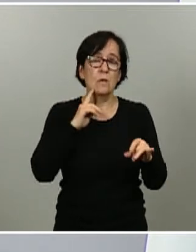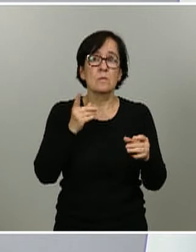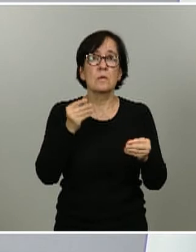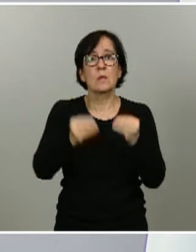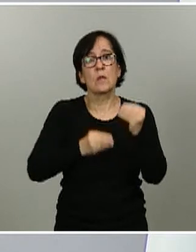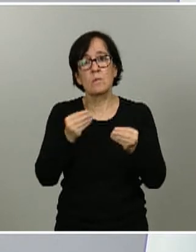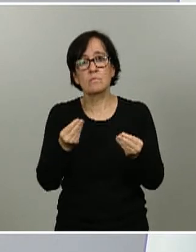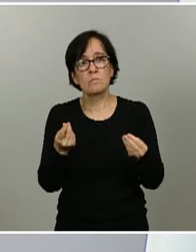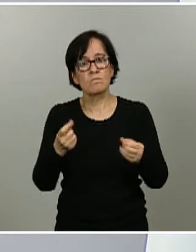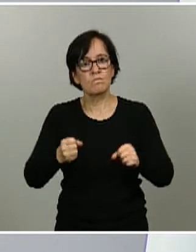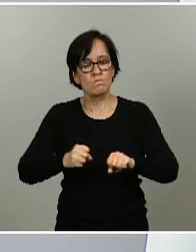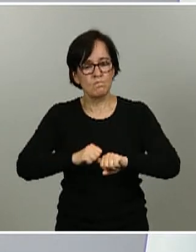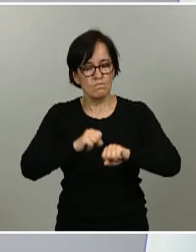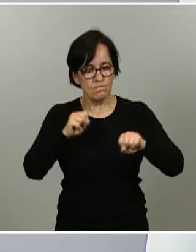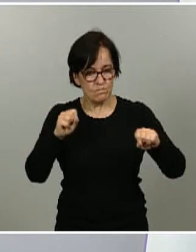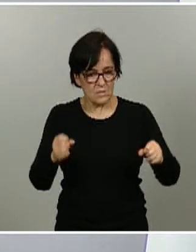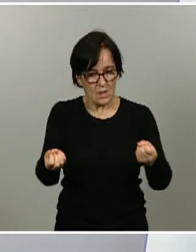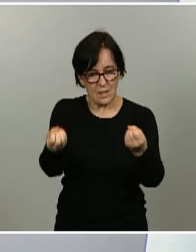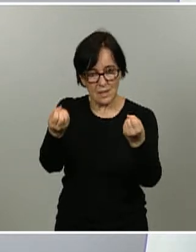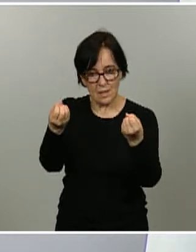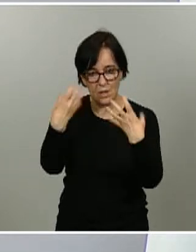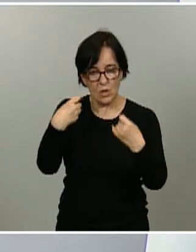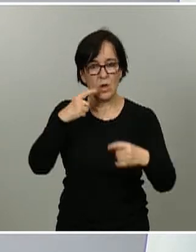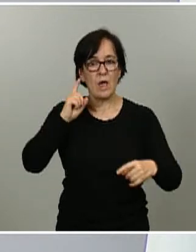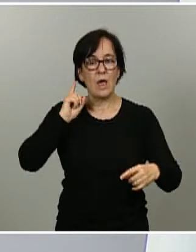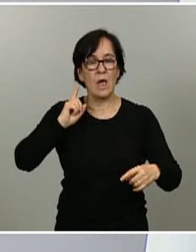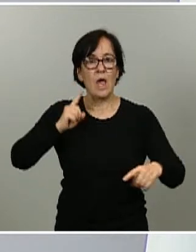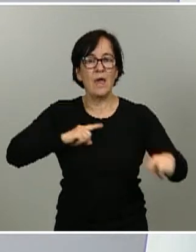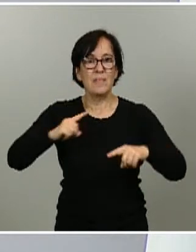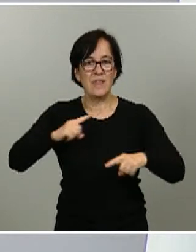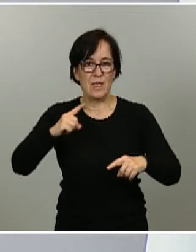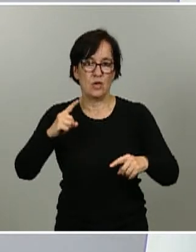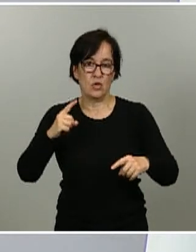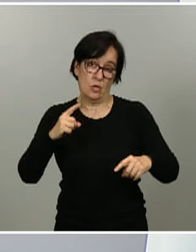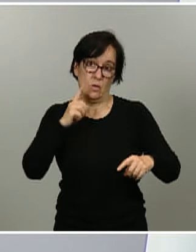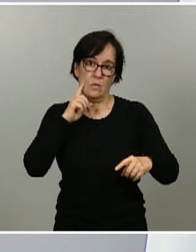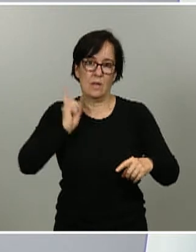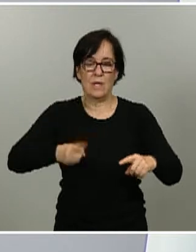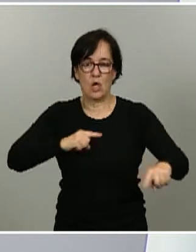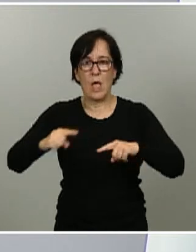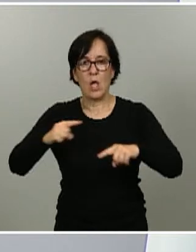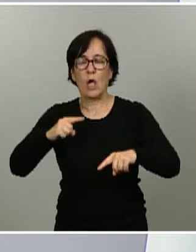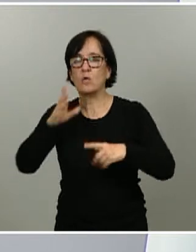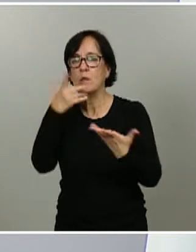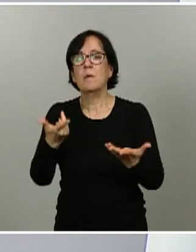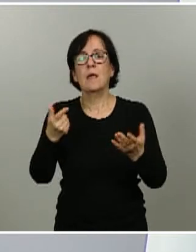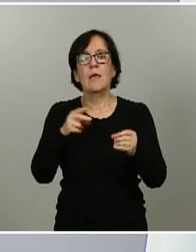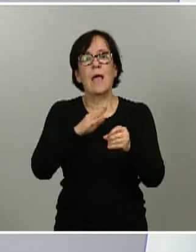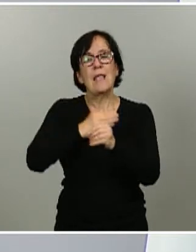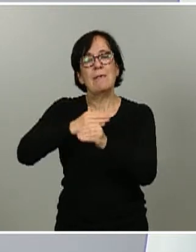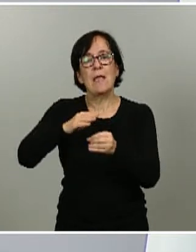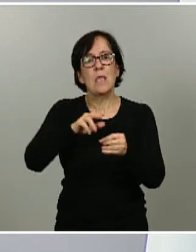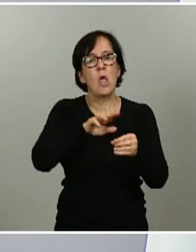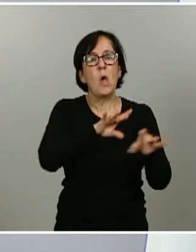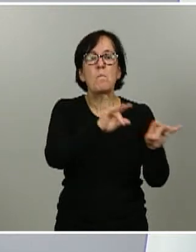robusta tal como han contado los directores ejecutivos y la doctora científica de este estudio a nivel de provincia de unidad territorial provincia es un